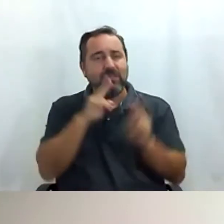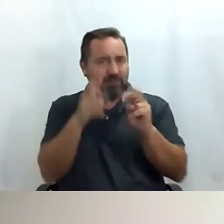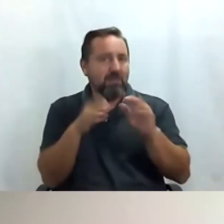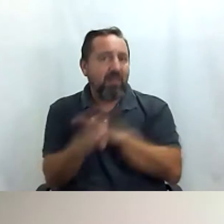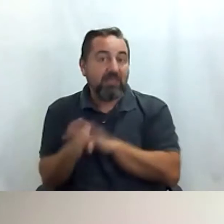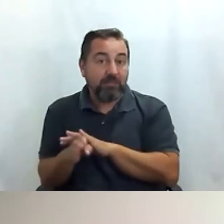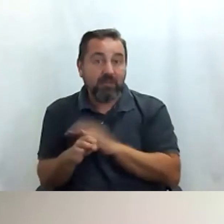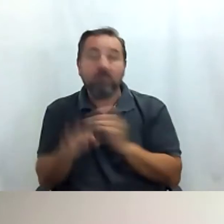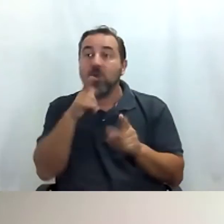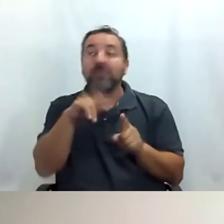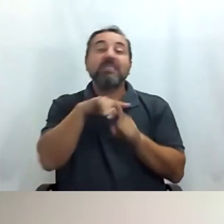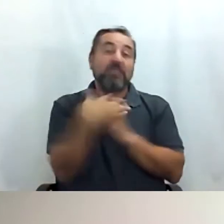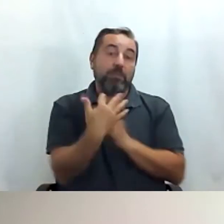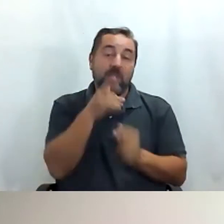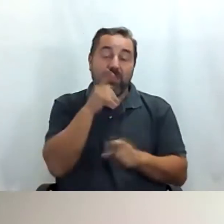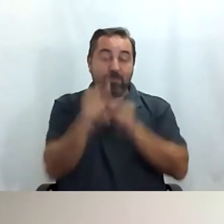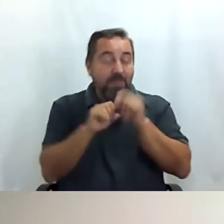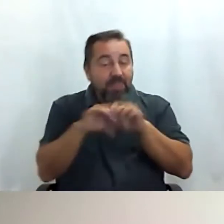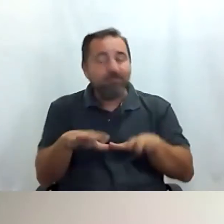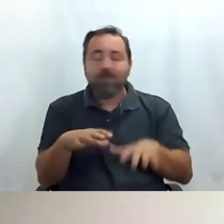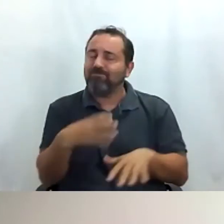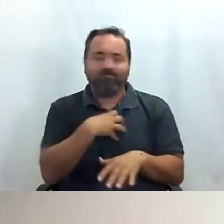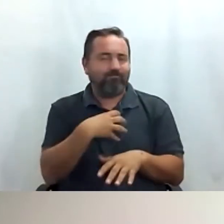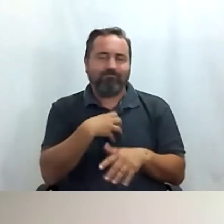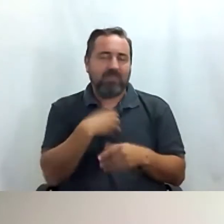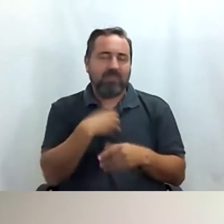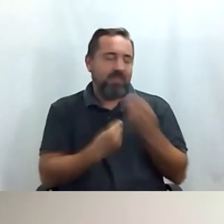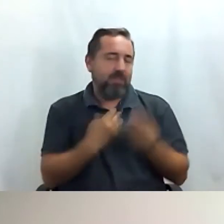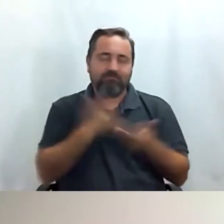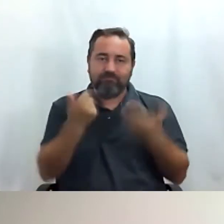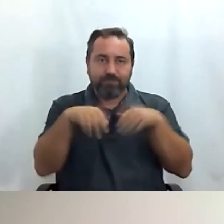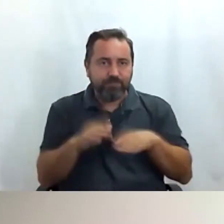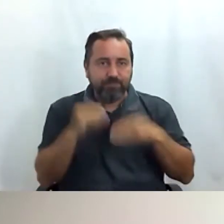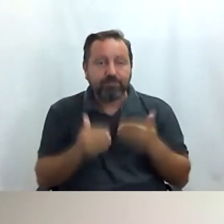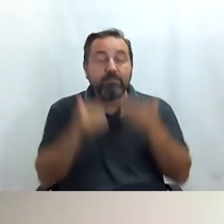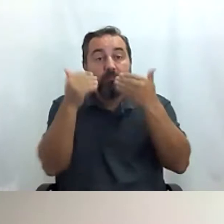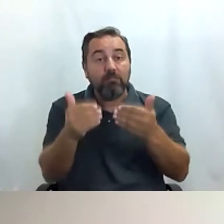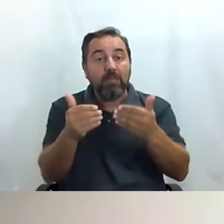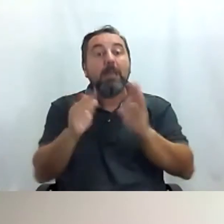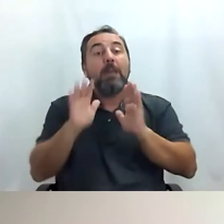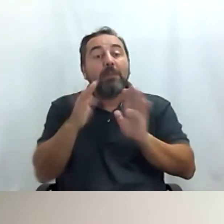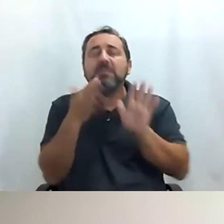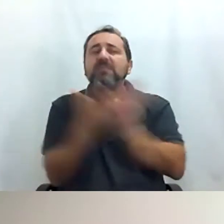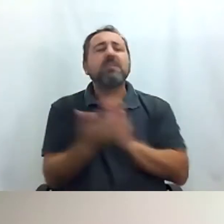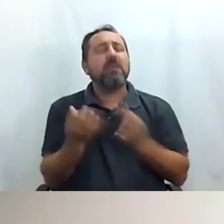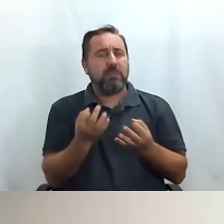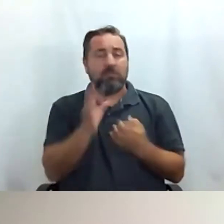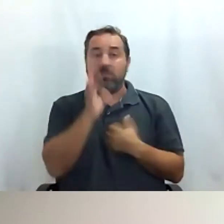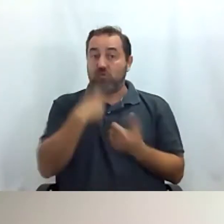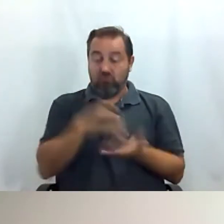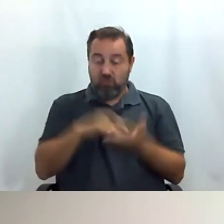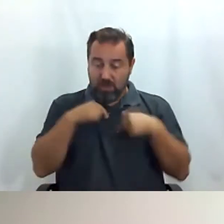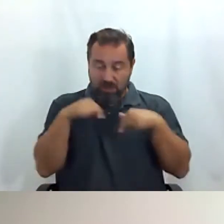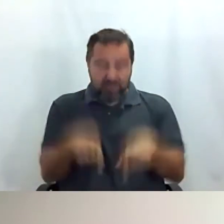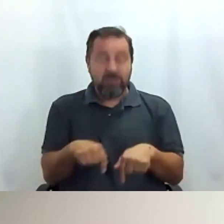sin embargo por esta situación de pandemia pues no lo hemos podido hacer y se pospondrá. Pero eso no quiere decir, y por eso hoy estoy aquí,